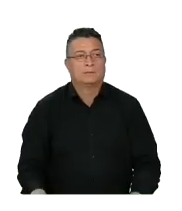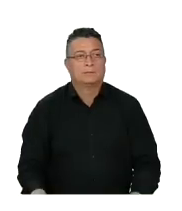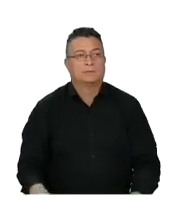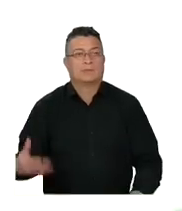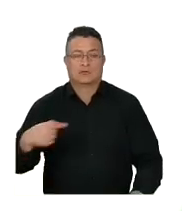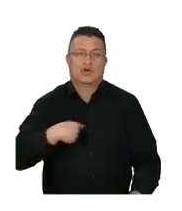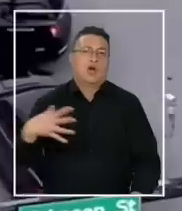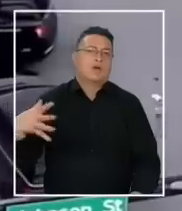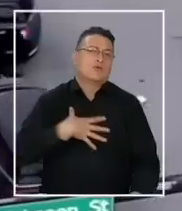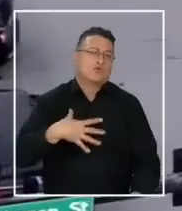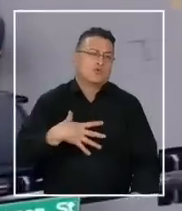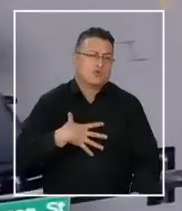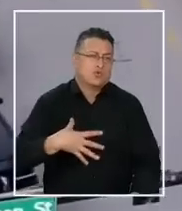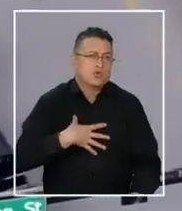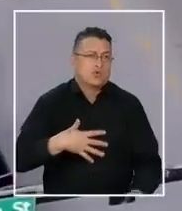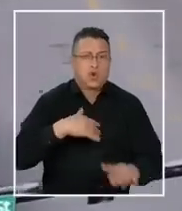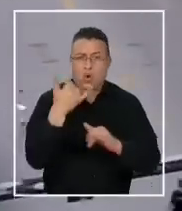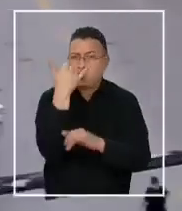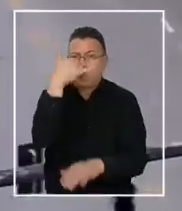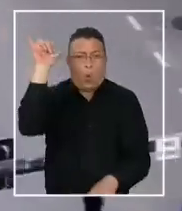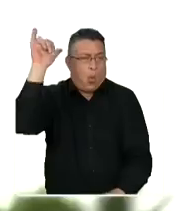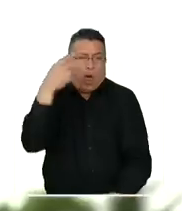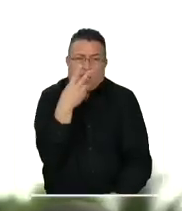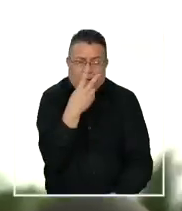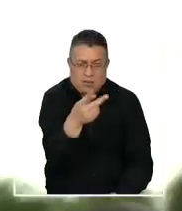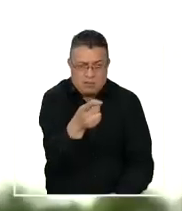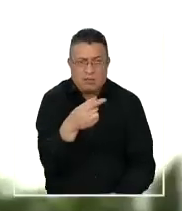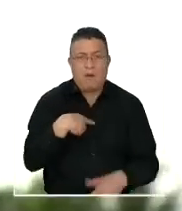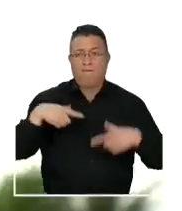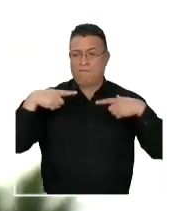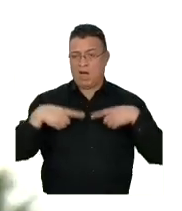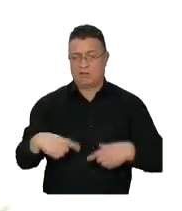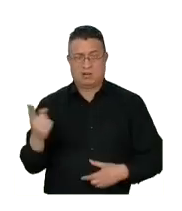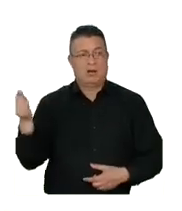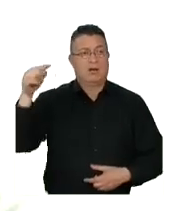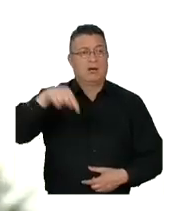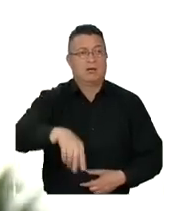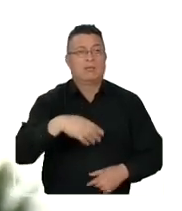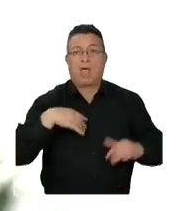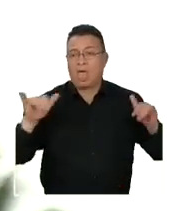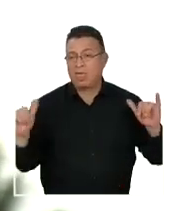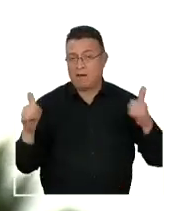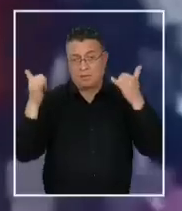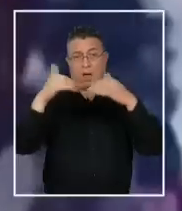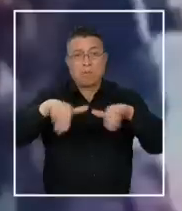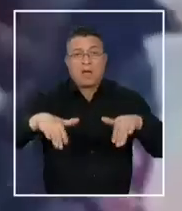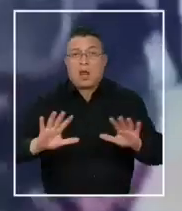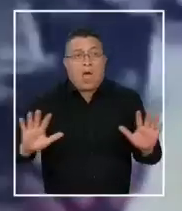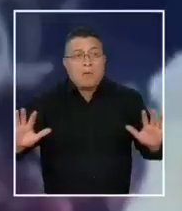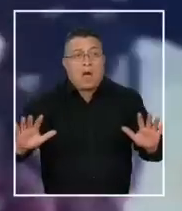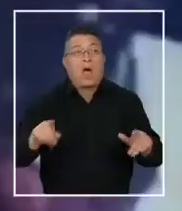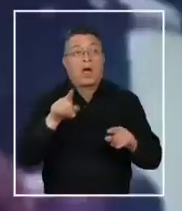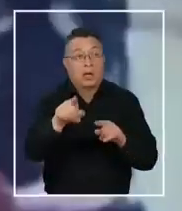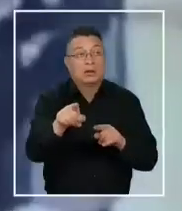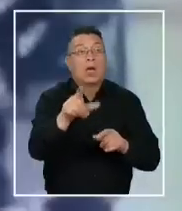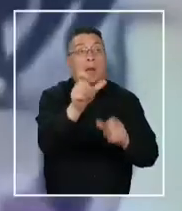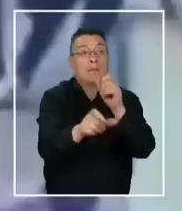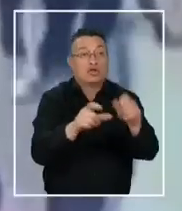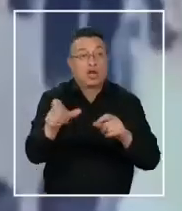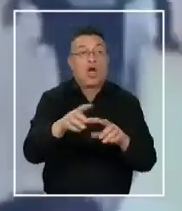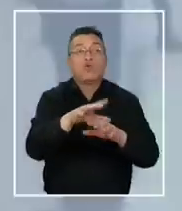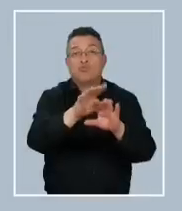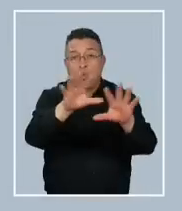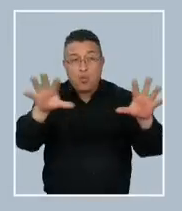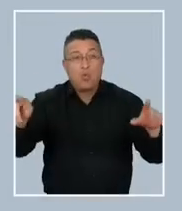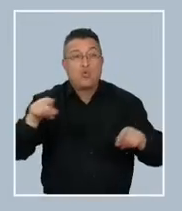Estaba aterrorizado. Nunca había visto algo así. Estoy de vacaciones. Solo vine a disfrutar la playa. Como él, decenas de personas se vieron